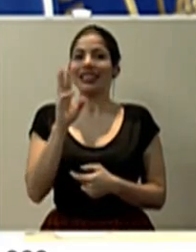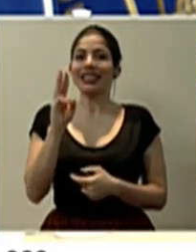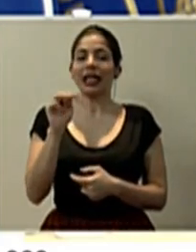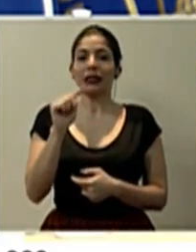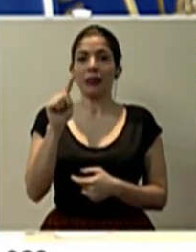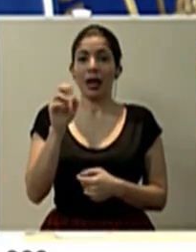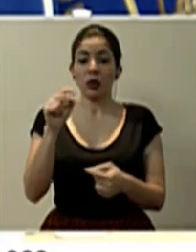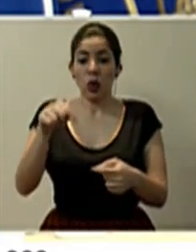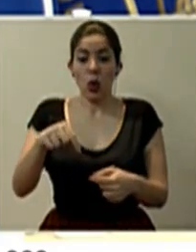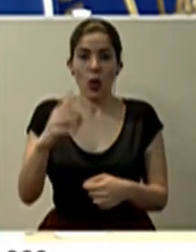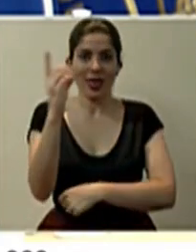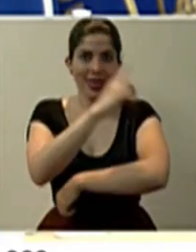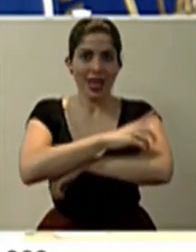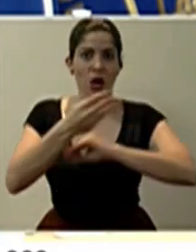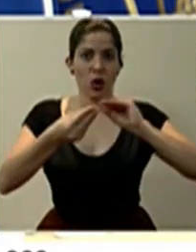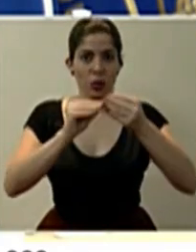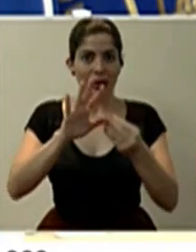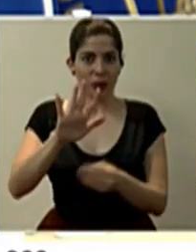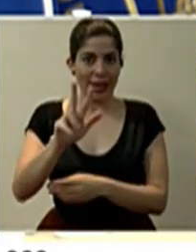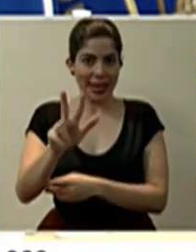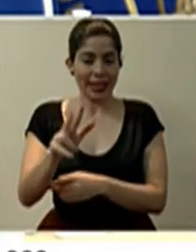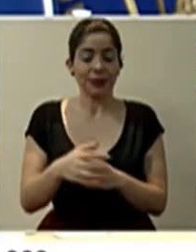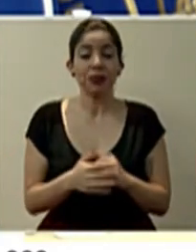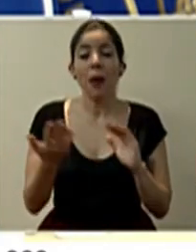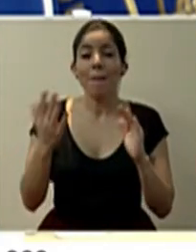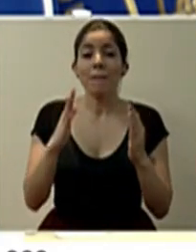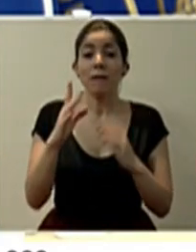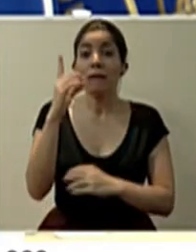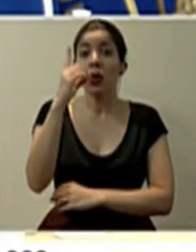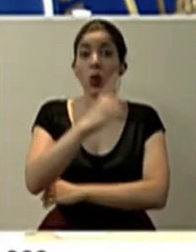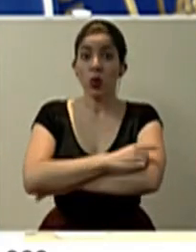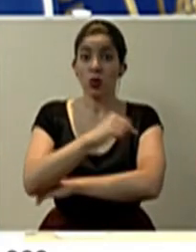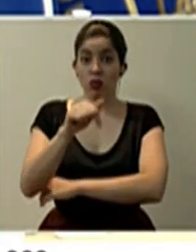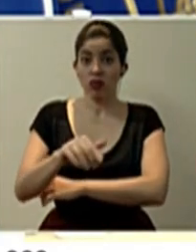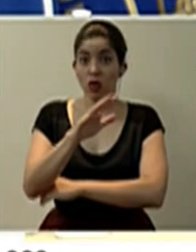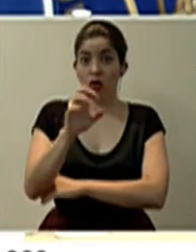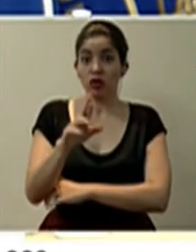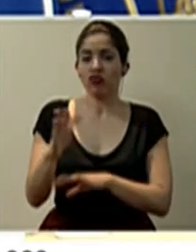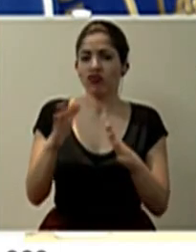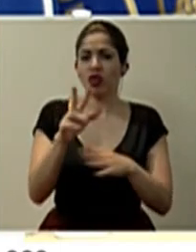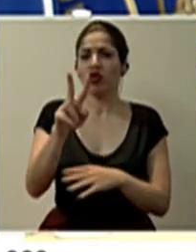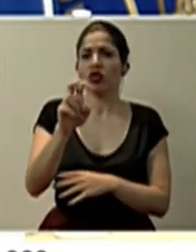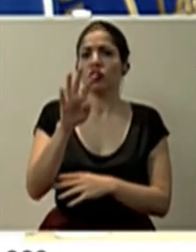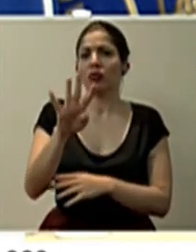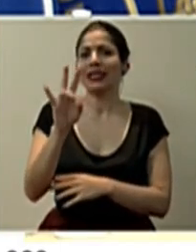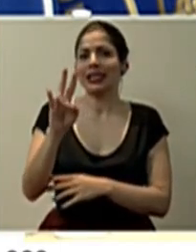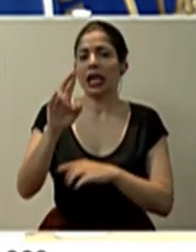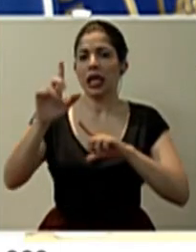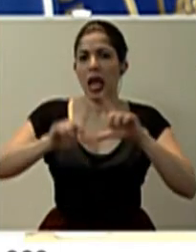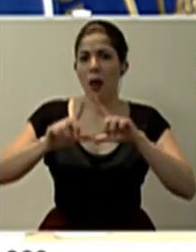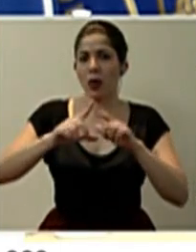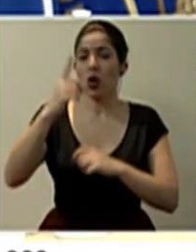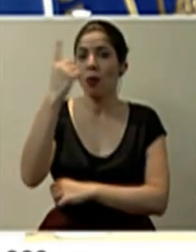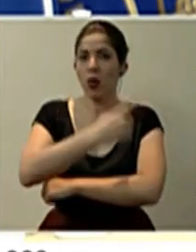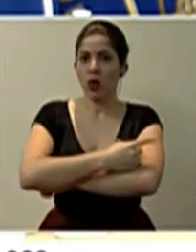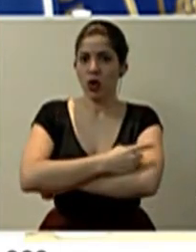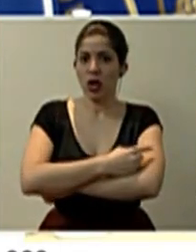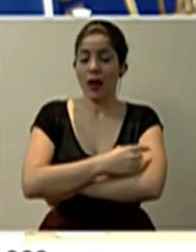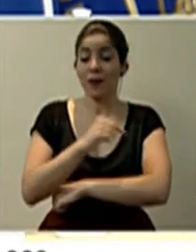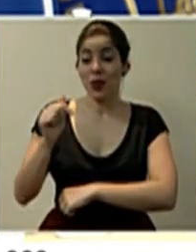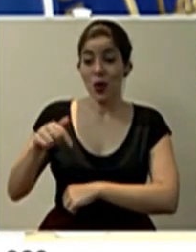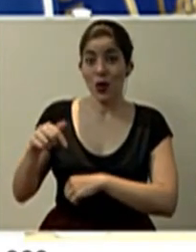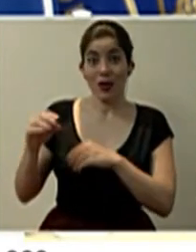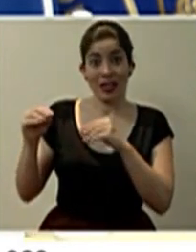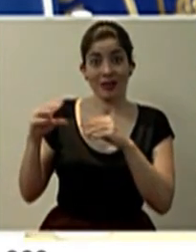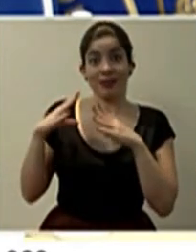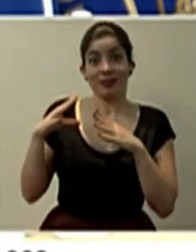marzo. El promedio diario en Costa Rica son de 247 pruebas por día. El dato de hoy